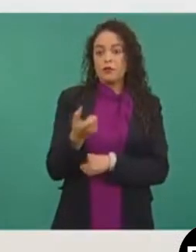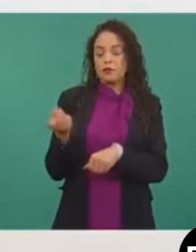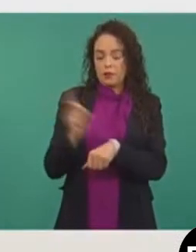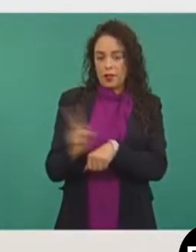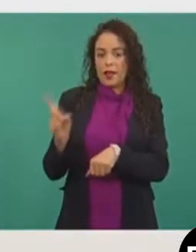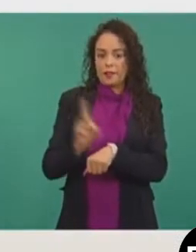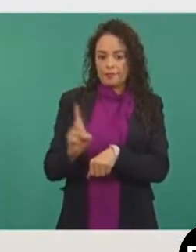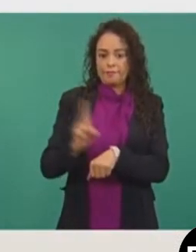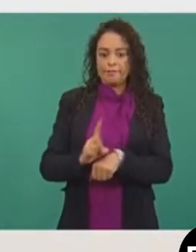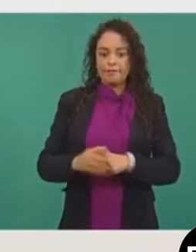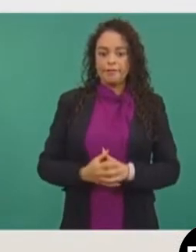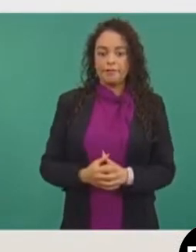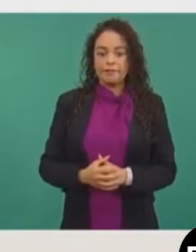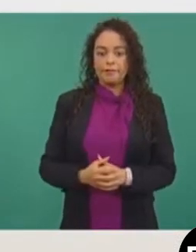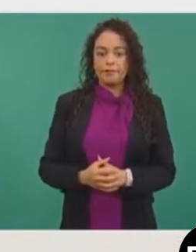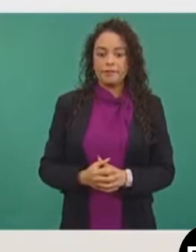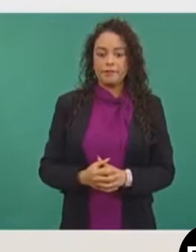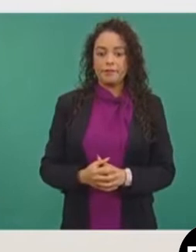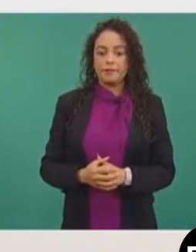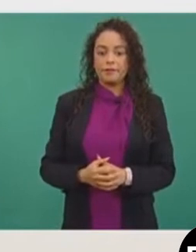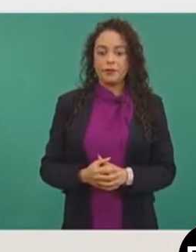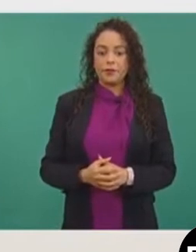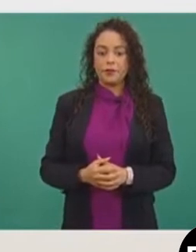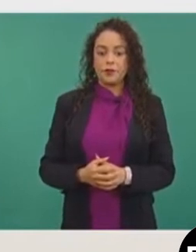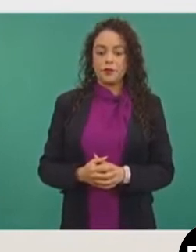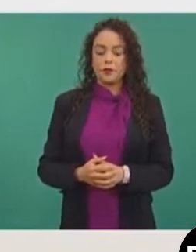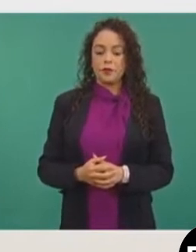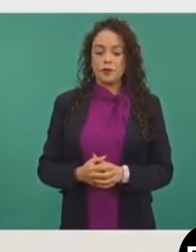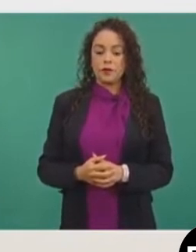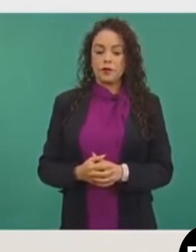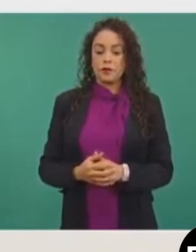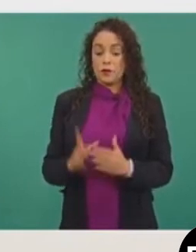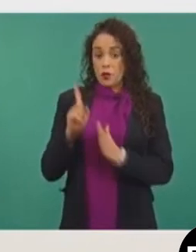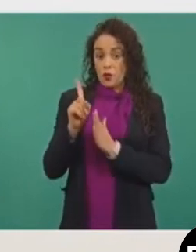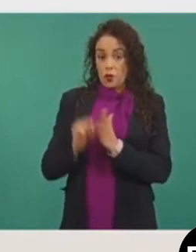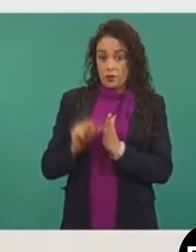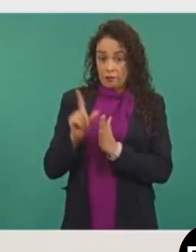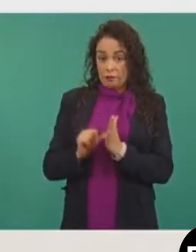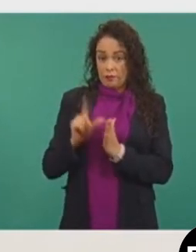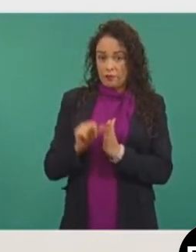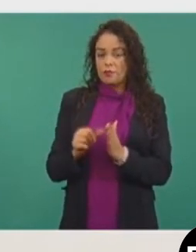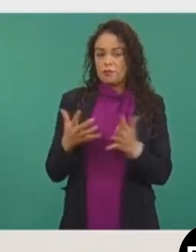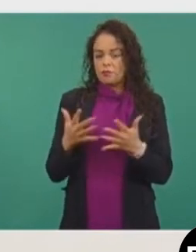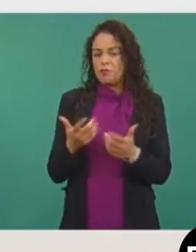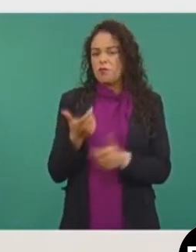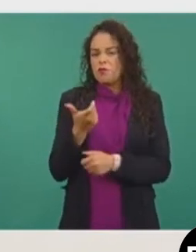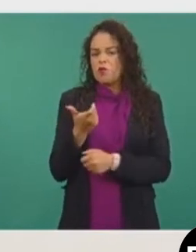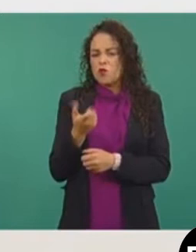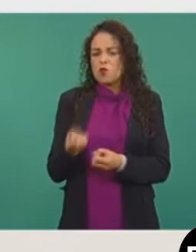Con este incremento en términos mensuales es un incremento de mil